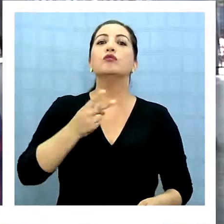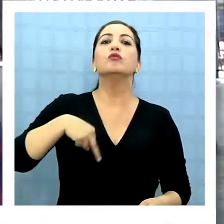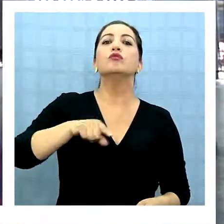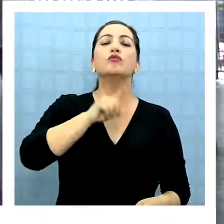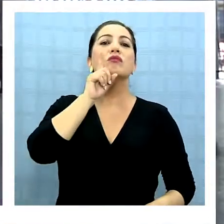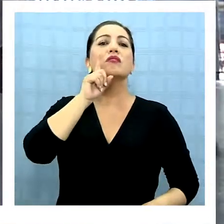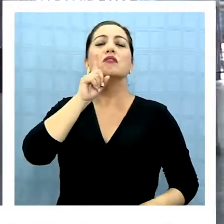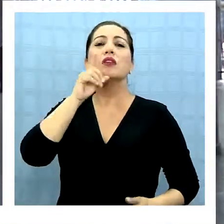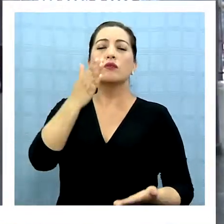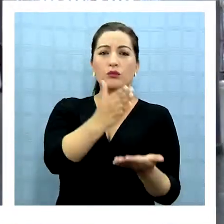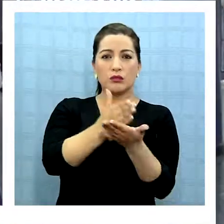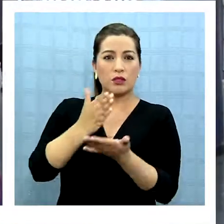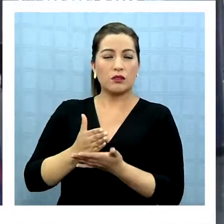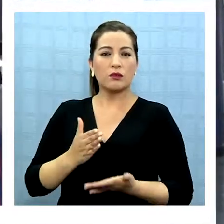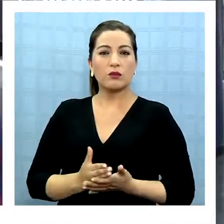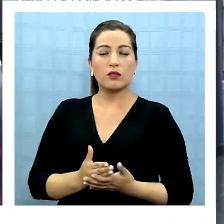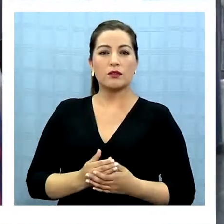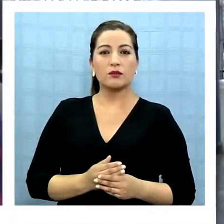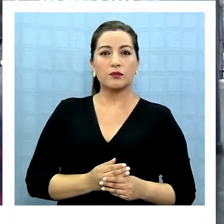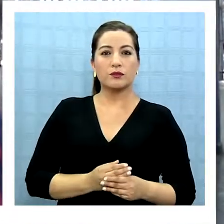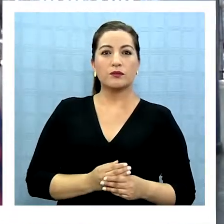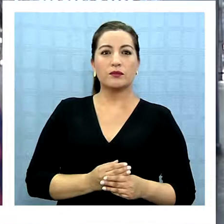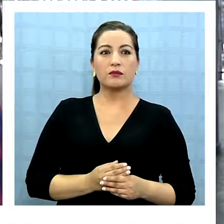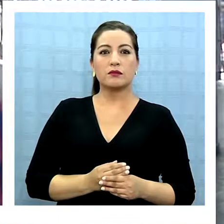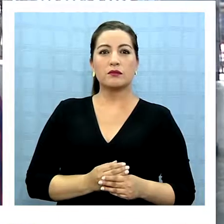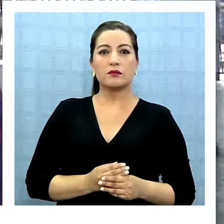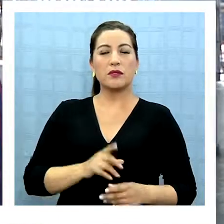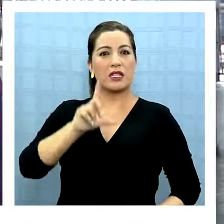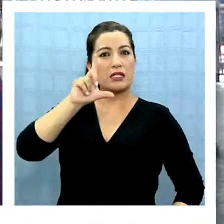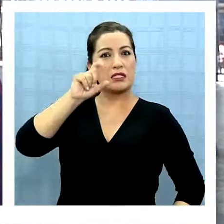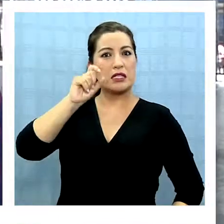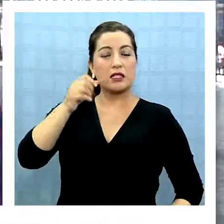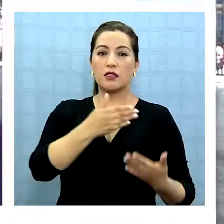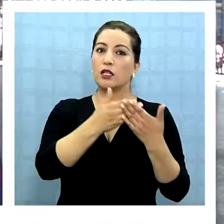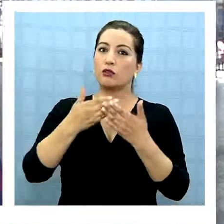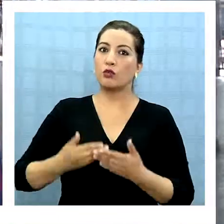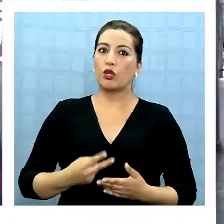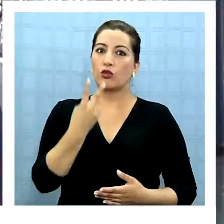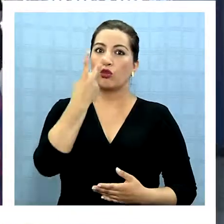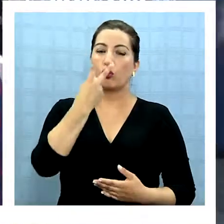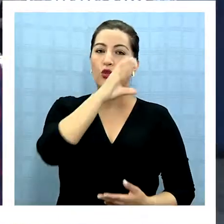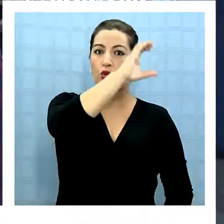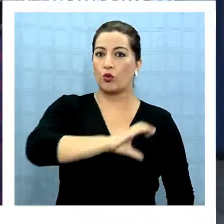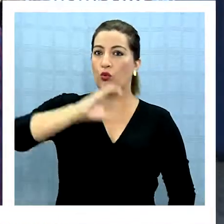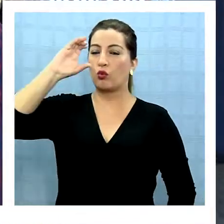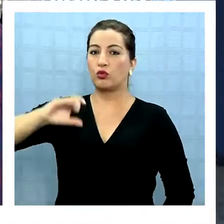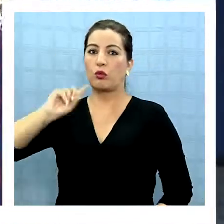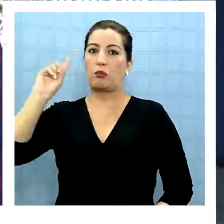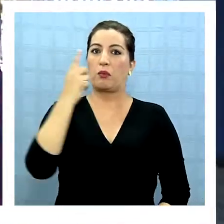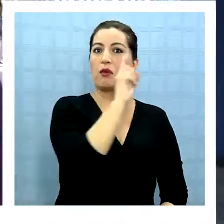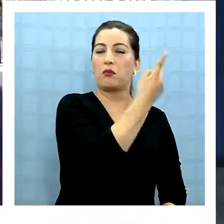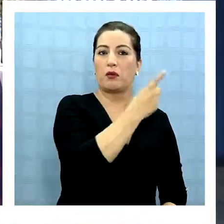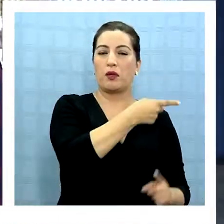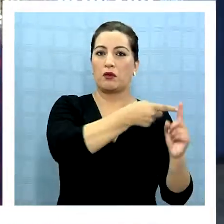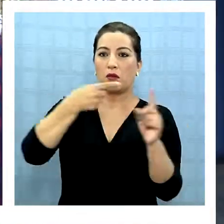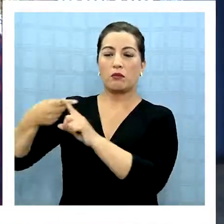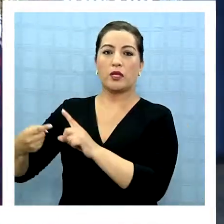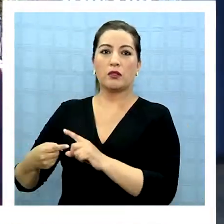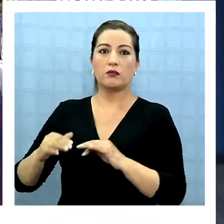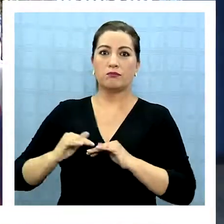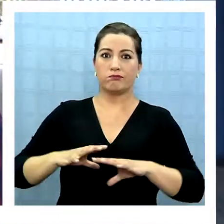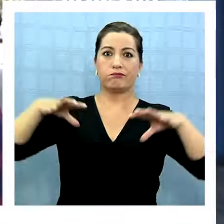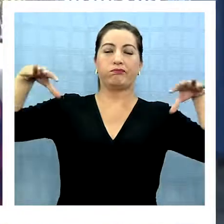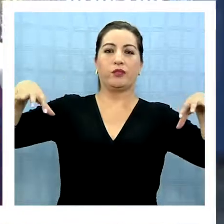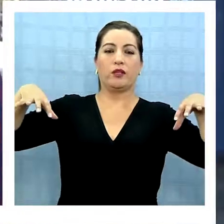tenido una oferta de acuerdo a la plataforma de 70 alumnos, dos cursos para primero medio, y hemos sido pero largamente